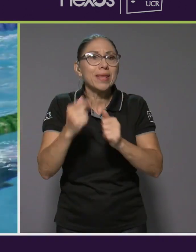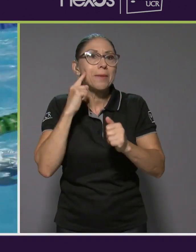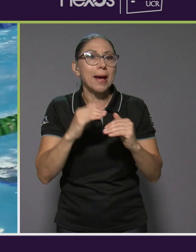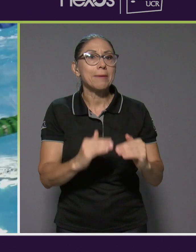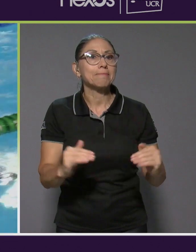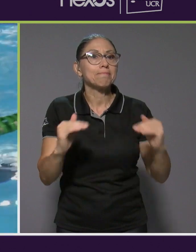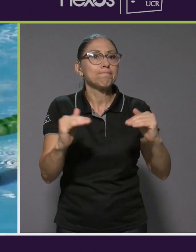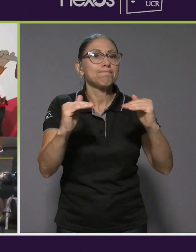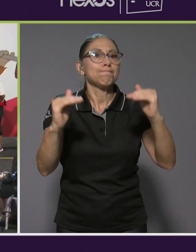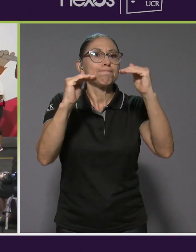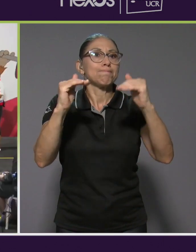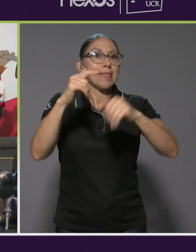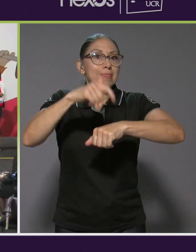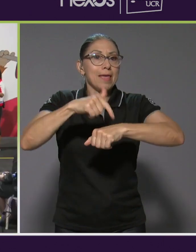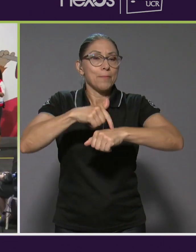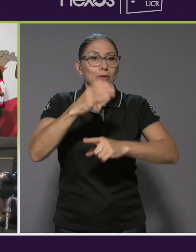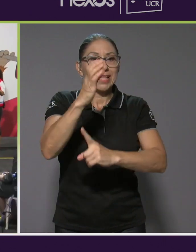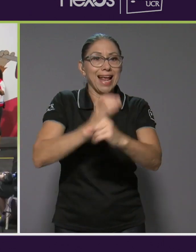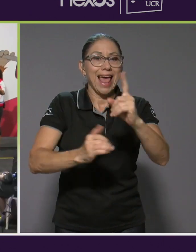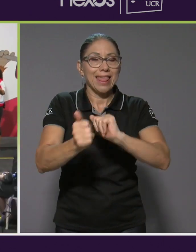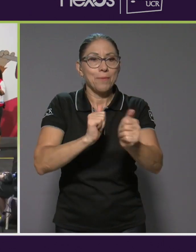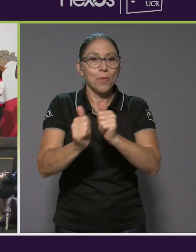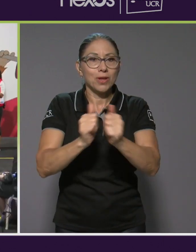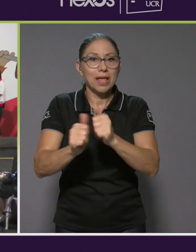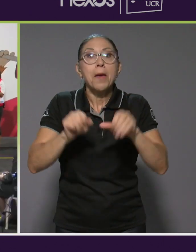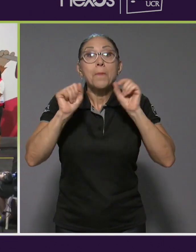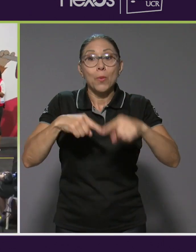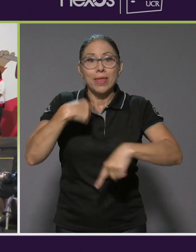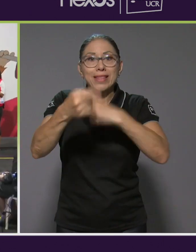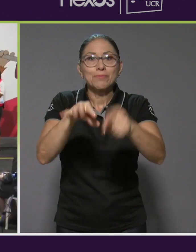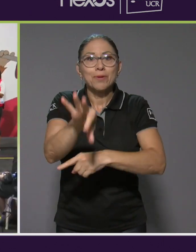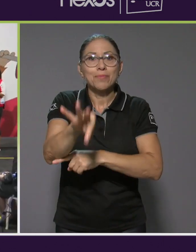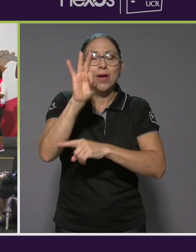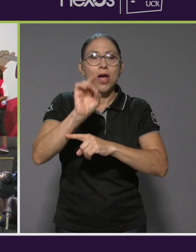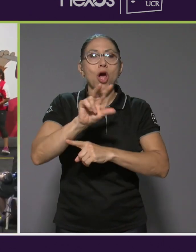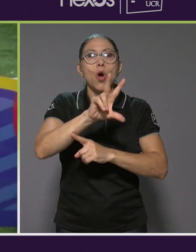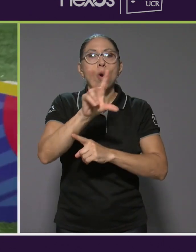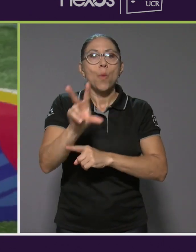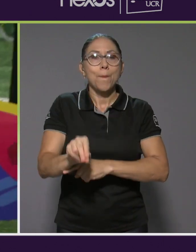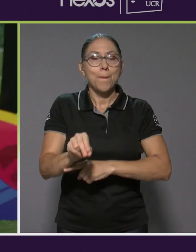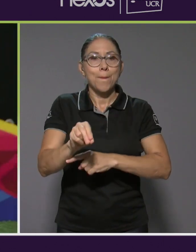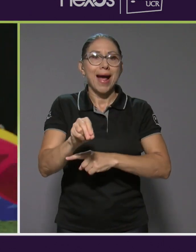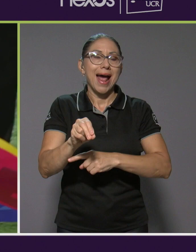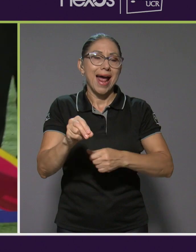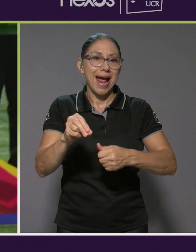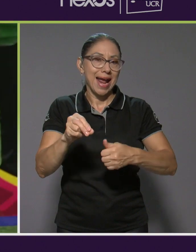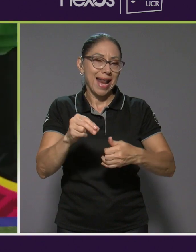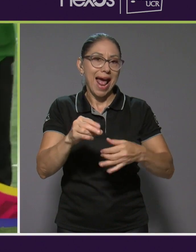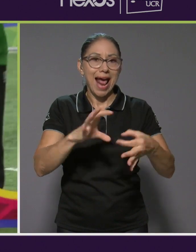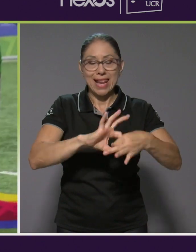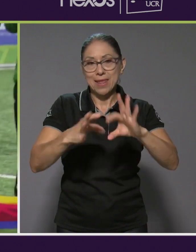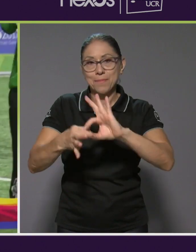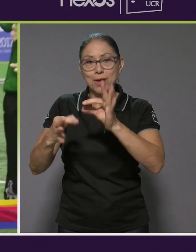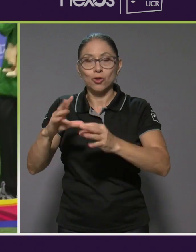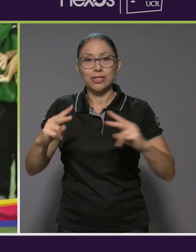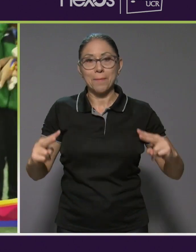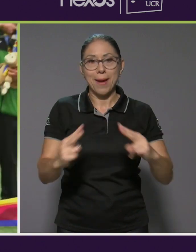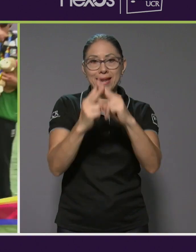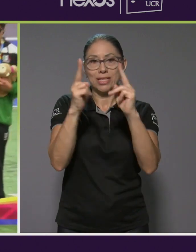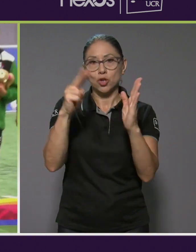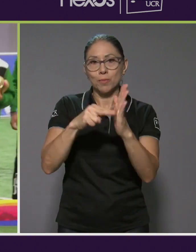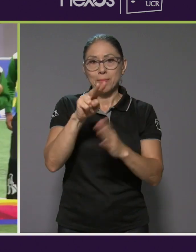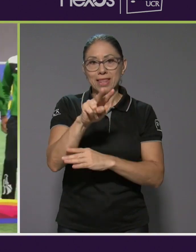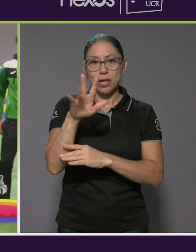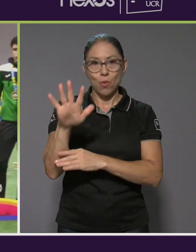cada deporte, lo que les permitirá optar a los Juegos Paralímpicos de París 2024. En los Juegos